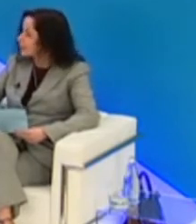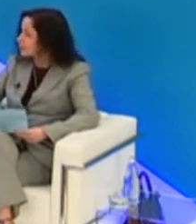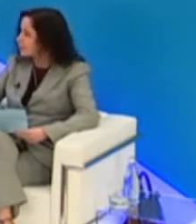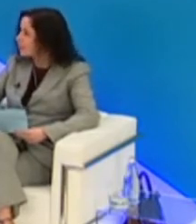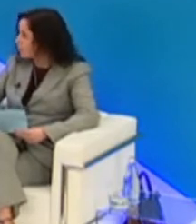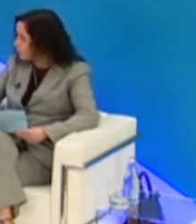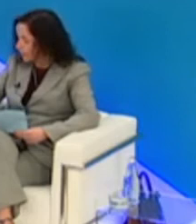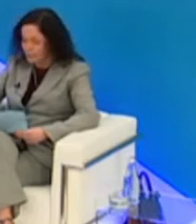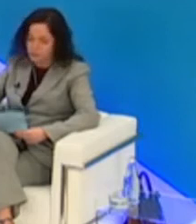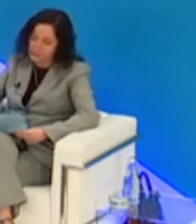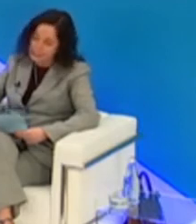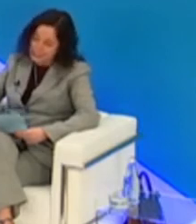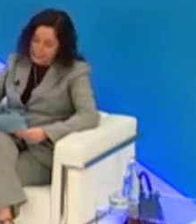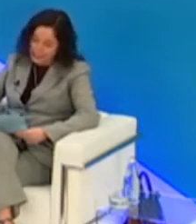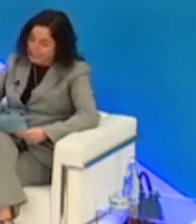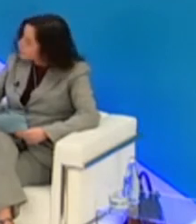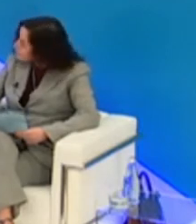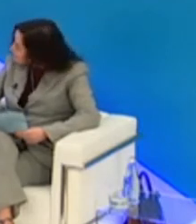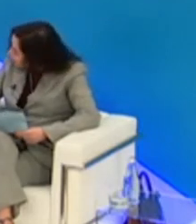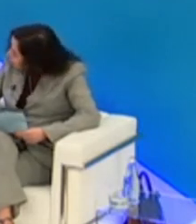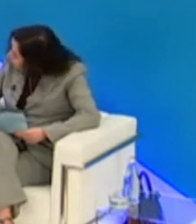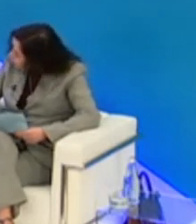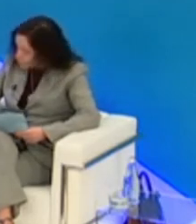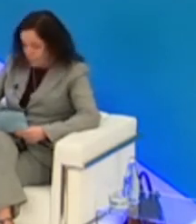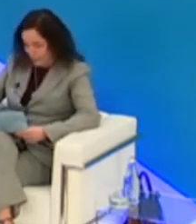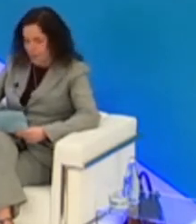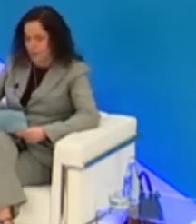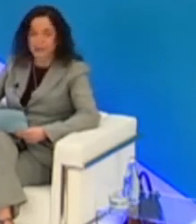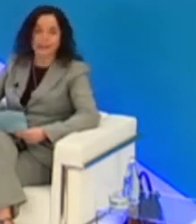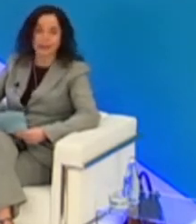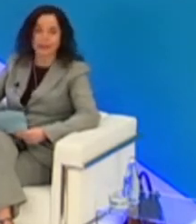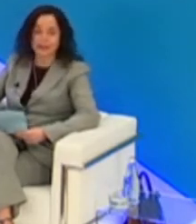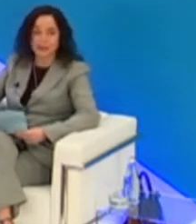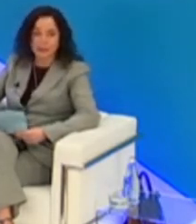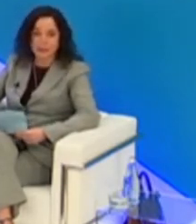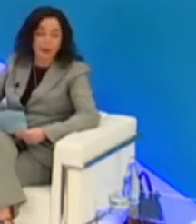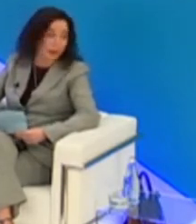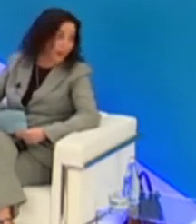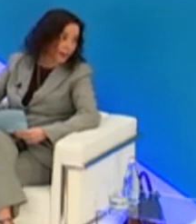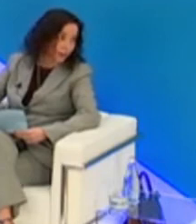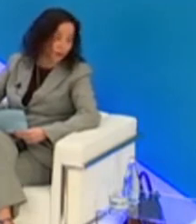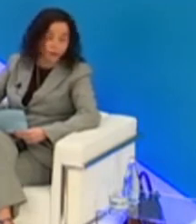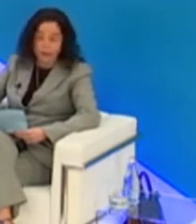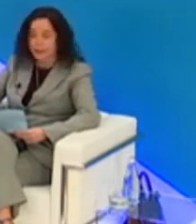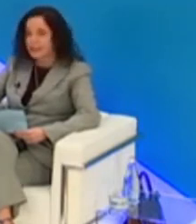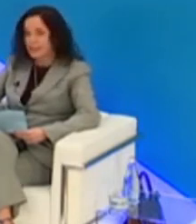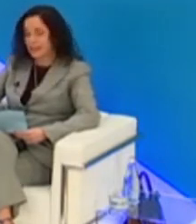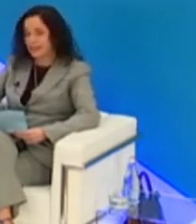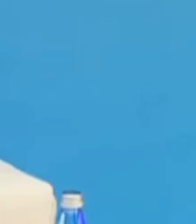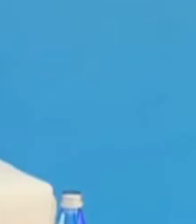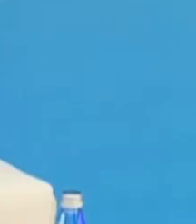neste acto conmemorativo e tamén a Rita Penedo súa generosa presentación é para mi un placer un honor